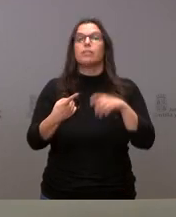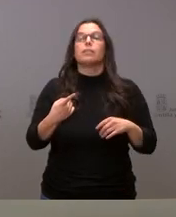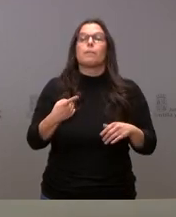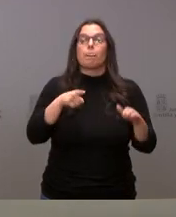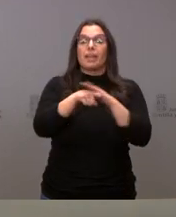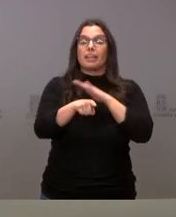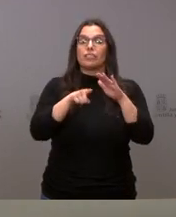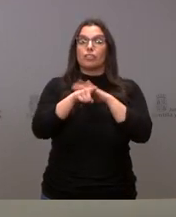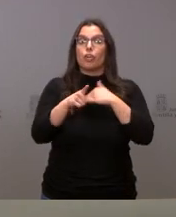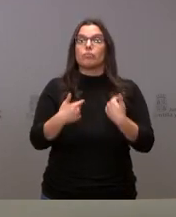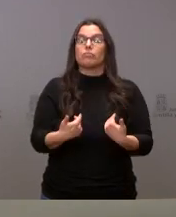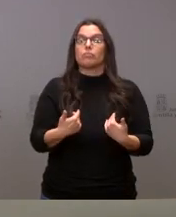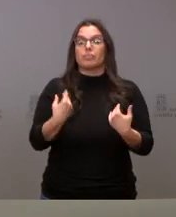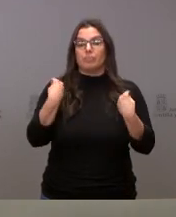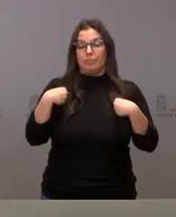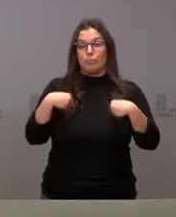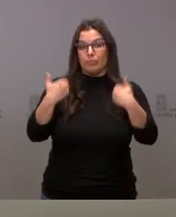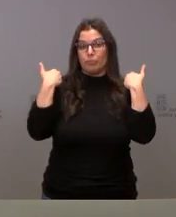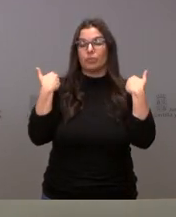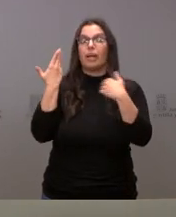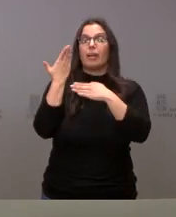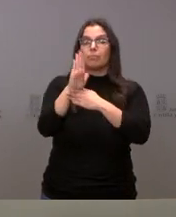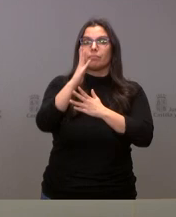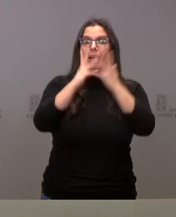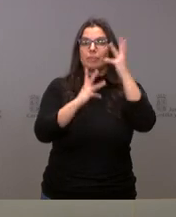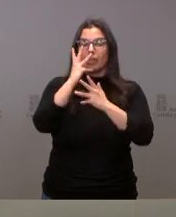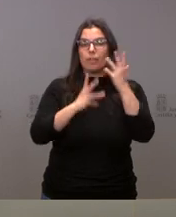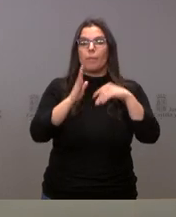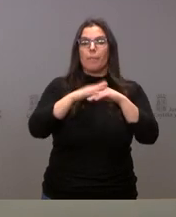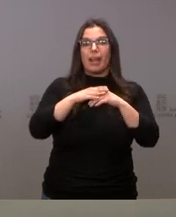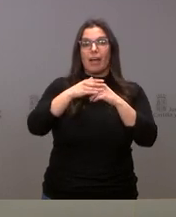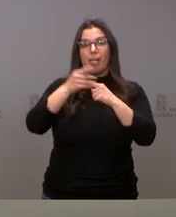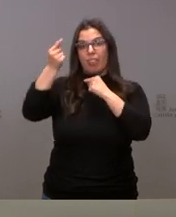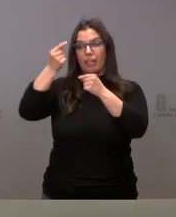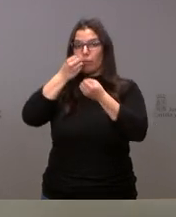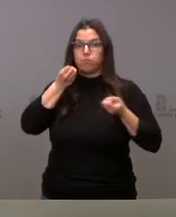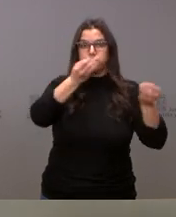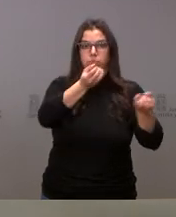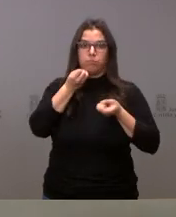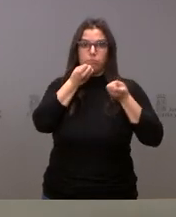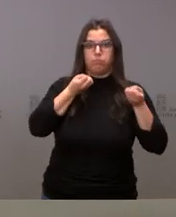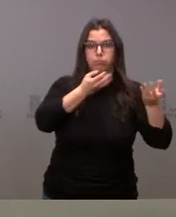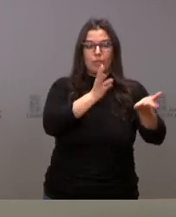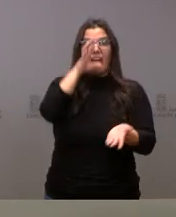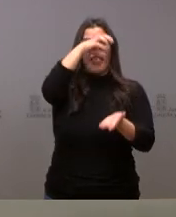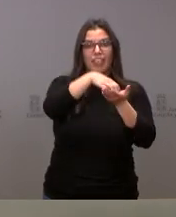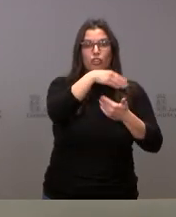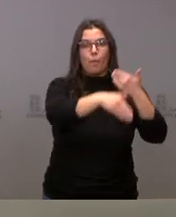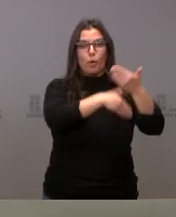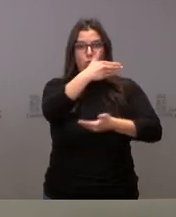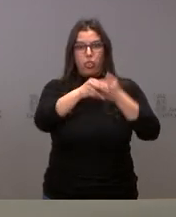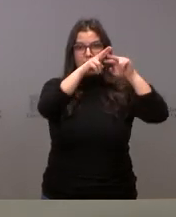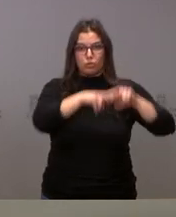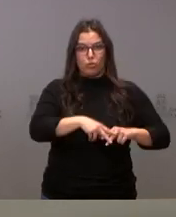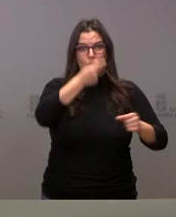representantes de la Administración, que se van a encargar de la transmisión de los datos al Centro de Proceso de Datos, así como toda la